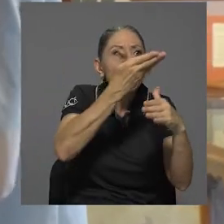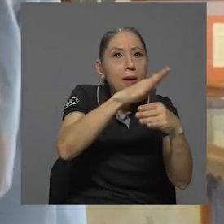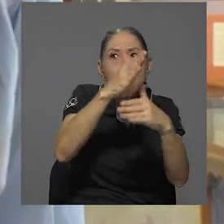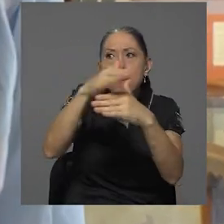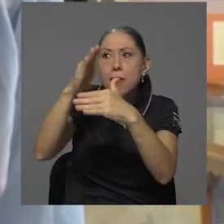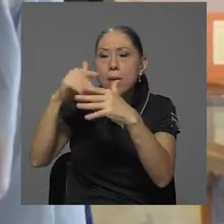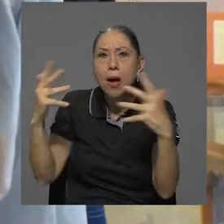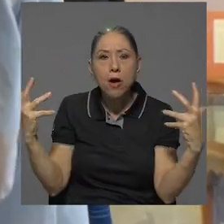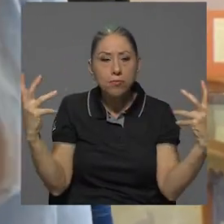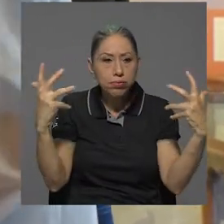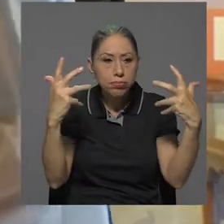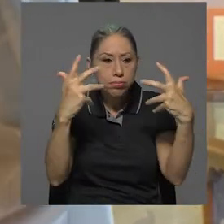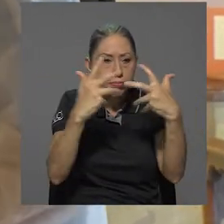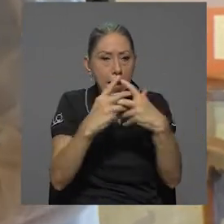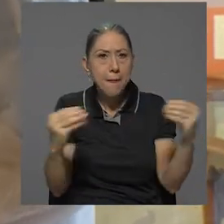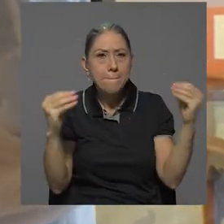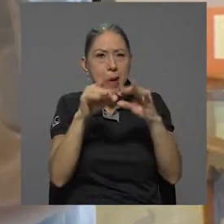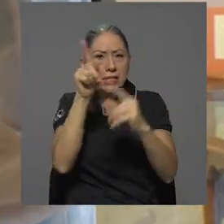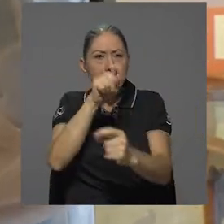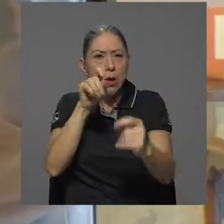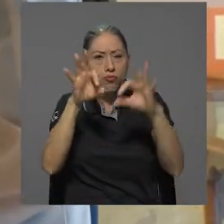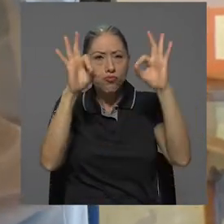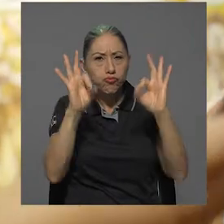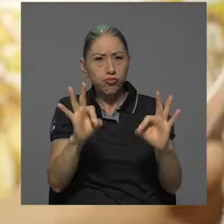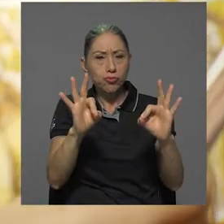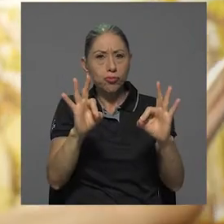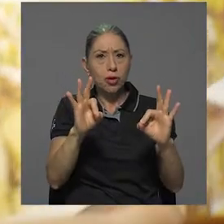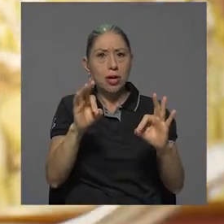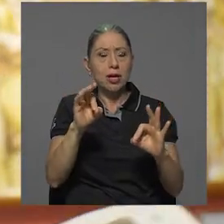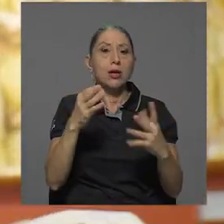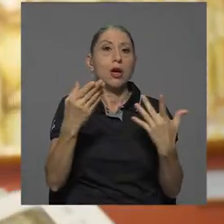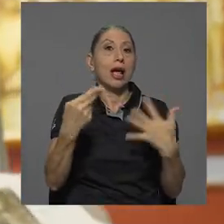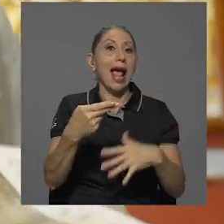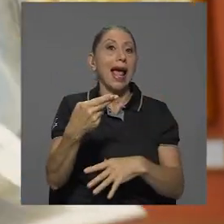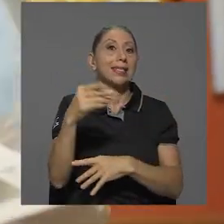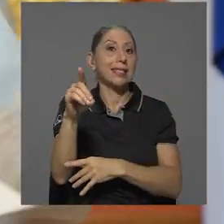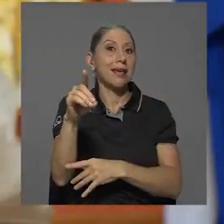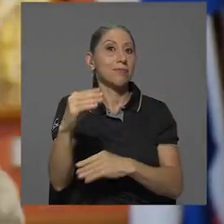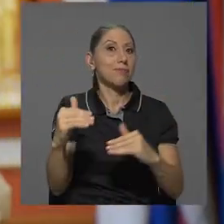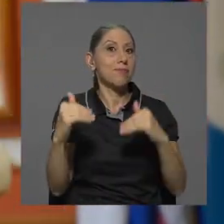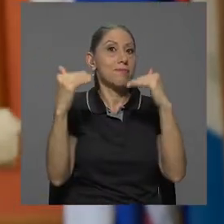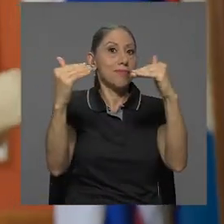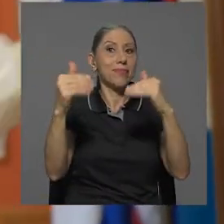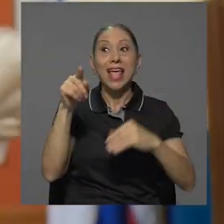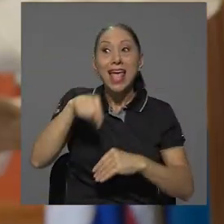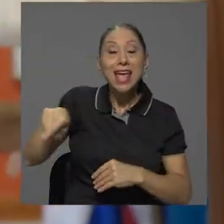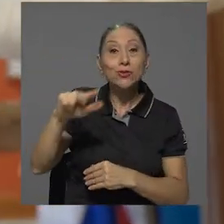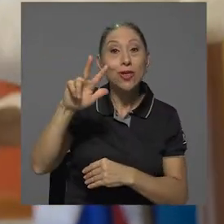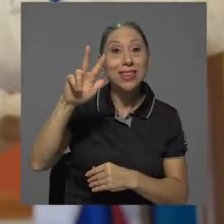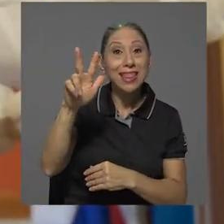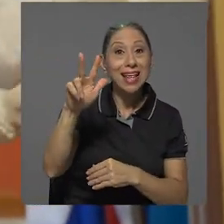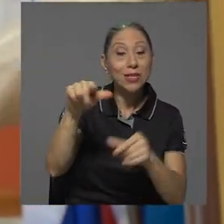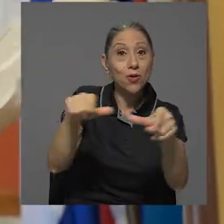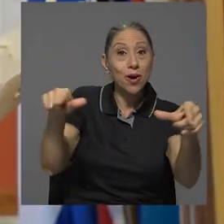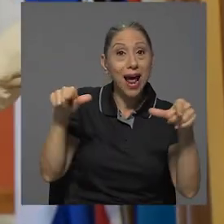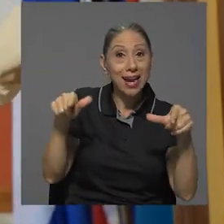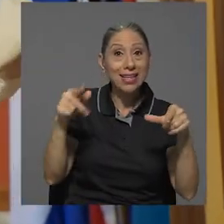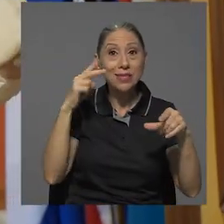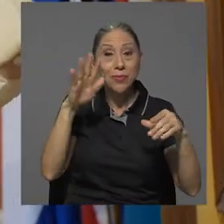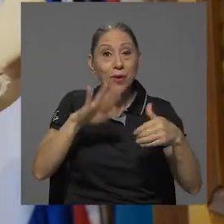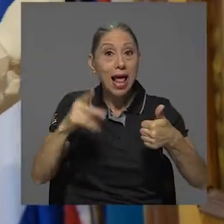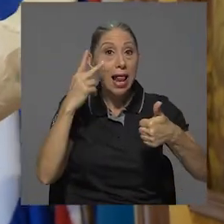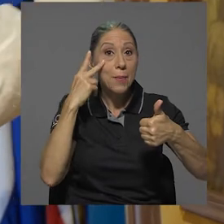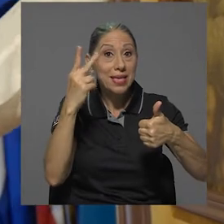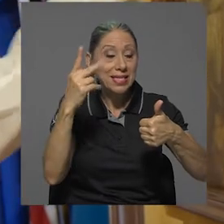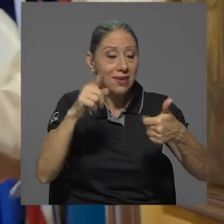una vista más detallada y en alta resolución. Estas fotografías se toman en tres regiones del espectro electromagnético, en la región